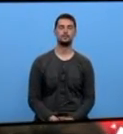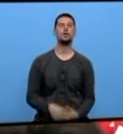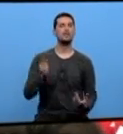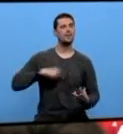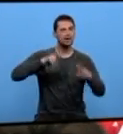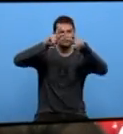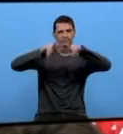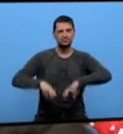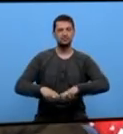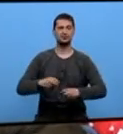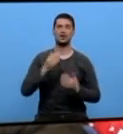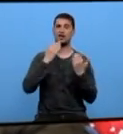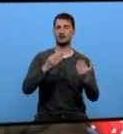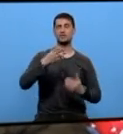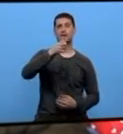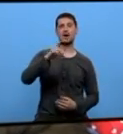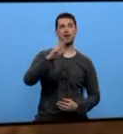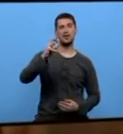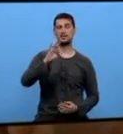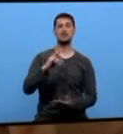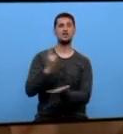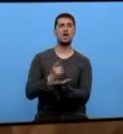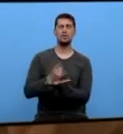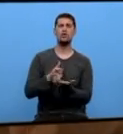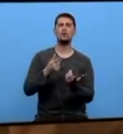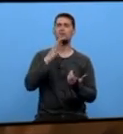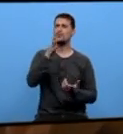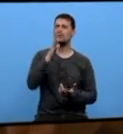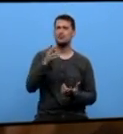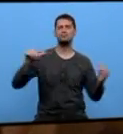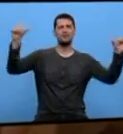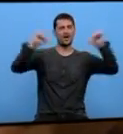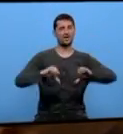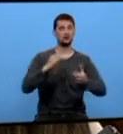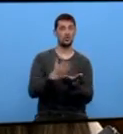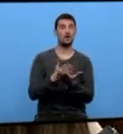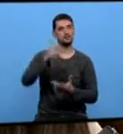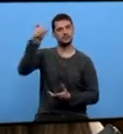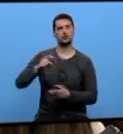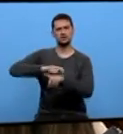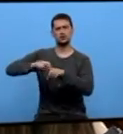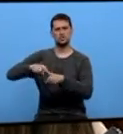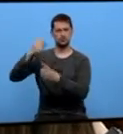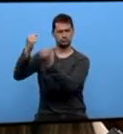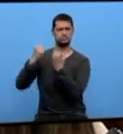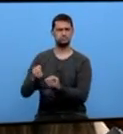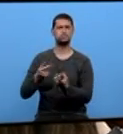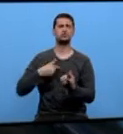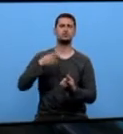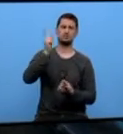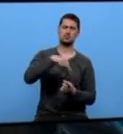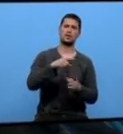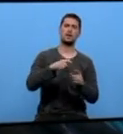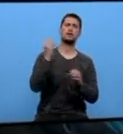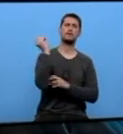Analizaremos con Bernabé Tierno as causas do fracaso Escola. O prestixioso psicólogo participou esta semana en Lugo nunha xornada educativa organizada polo Concello.